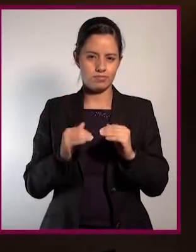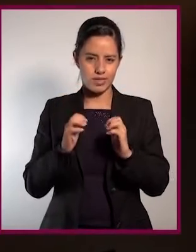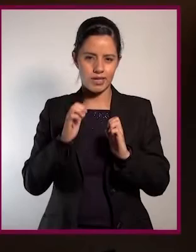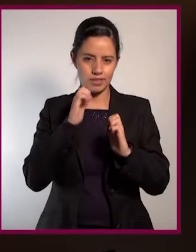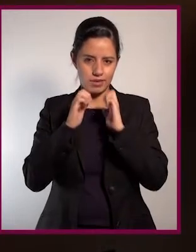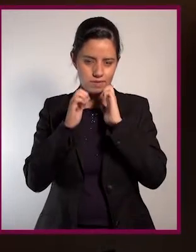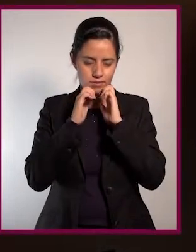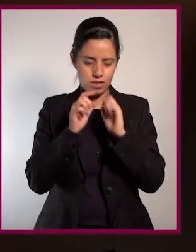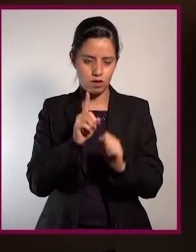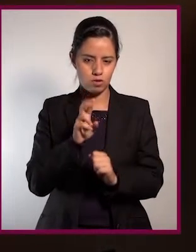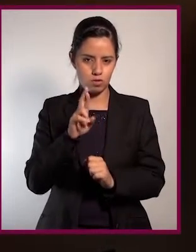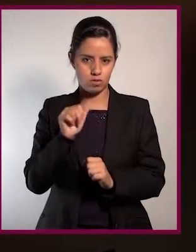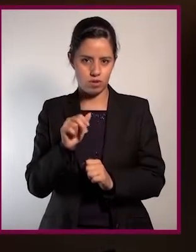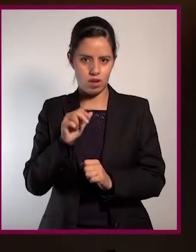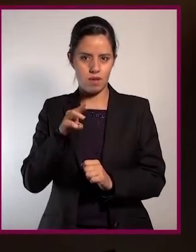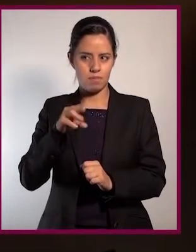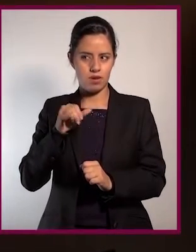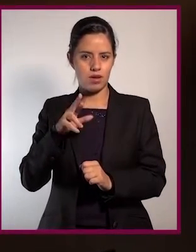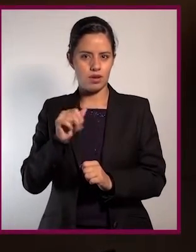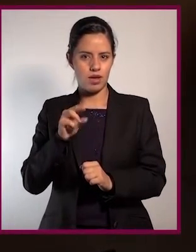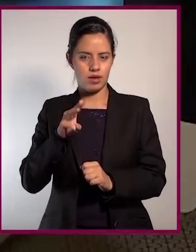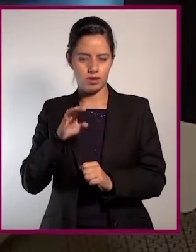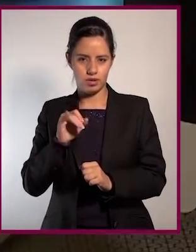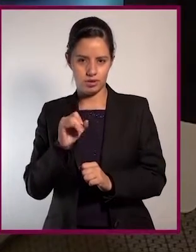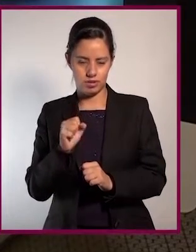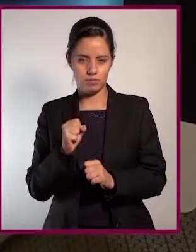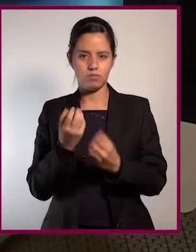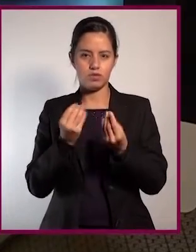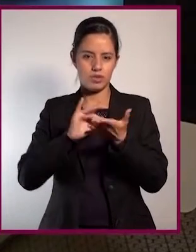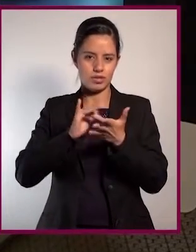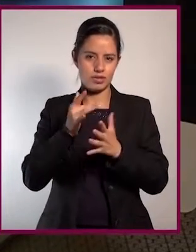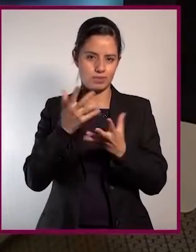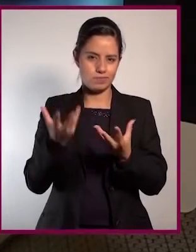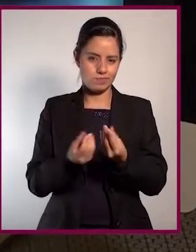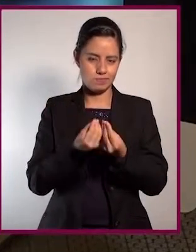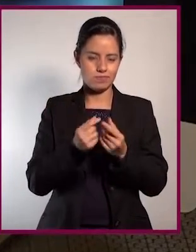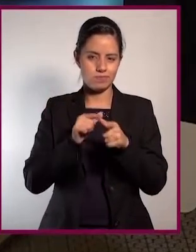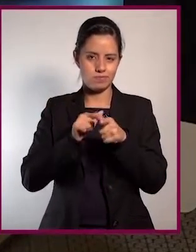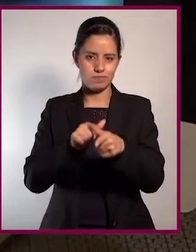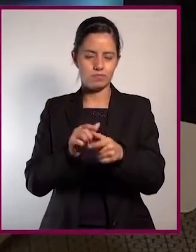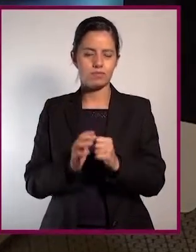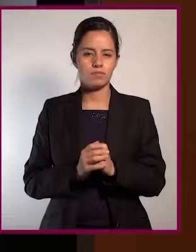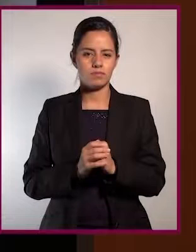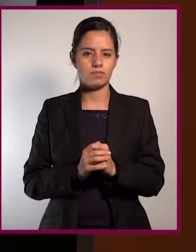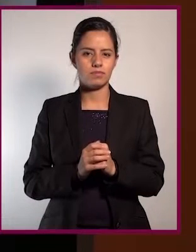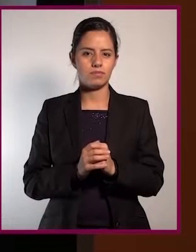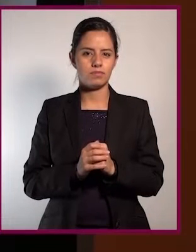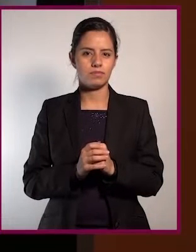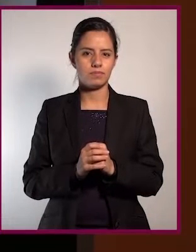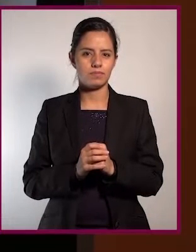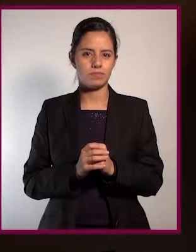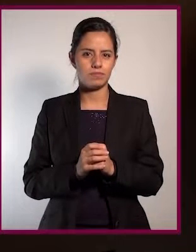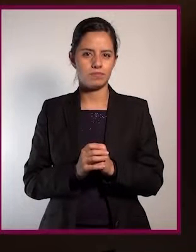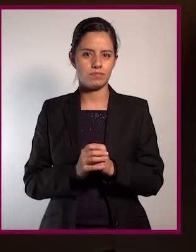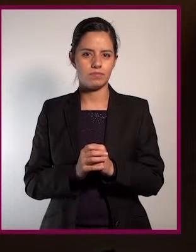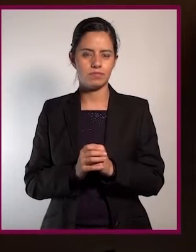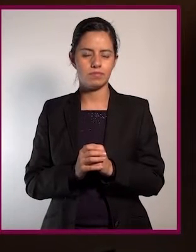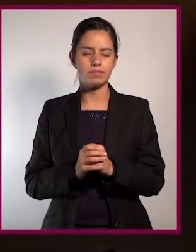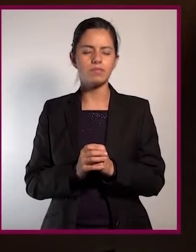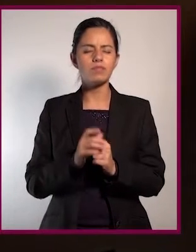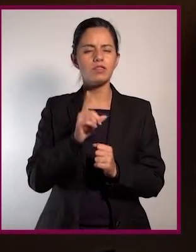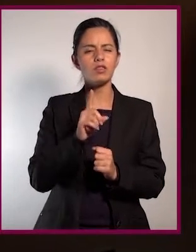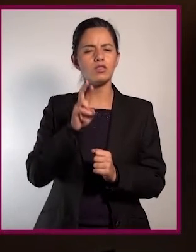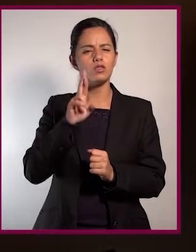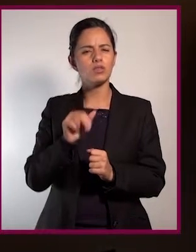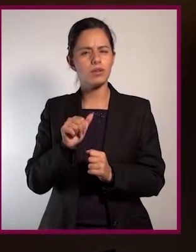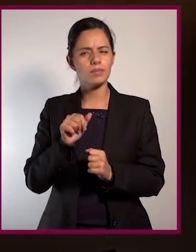Continuamos la charla con la doctora María Inés Vargas Rojas. Doctora, muchas gracias por seguir con nosotros. No, gracias a vos. Doctora,